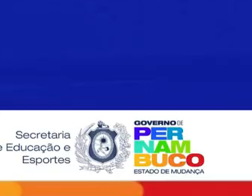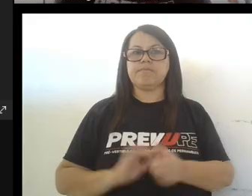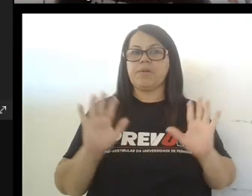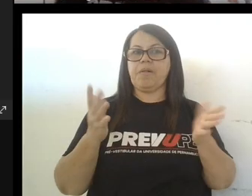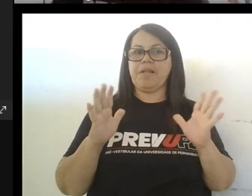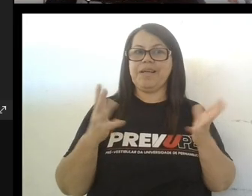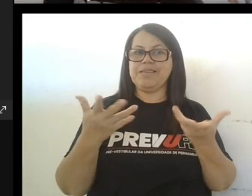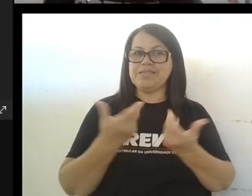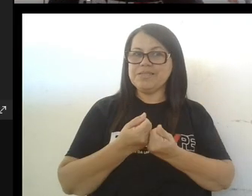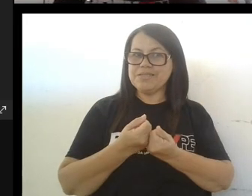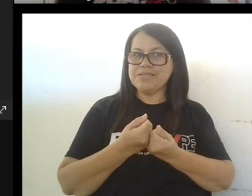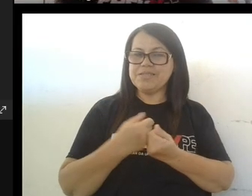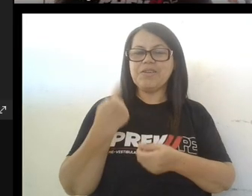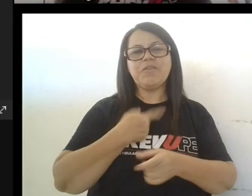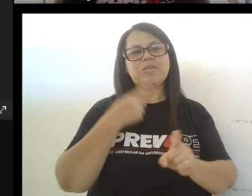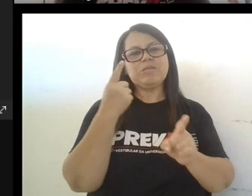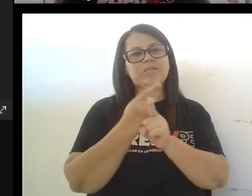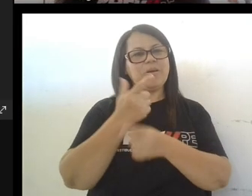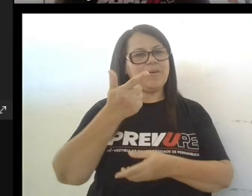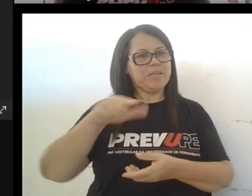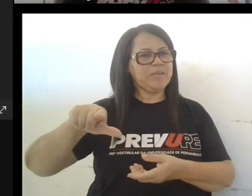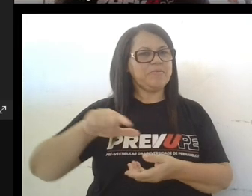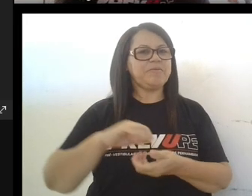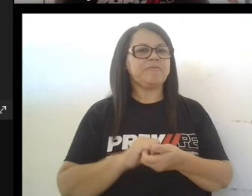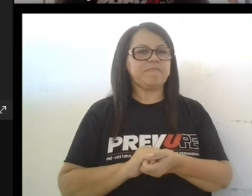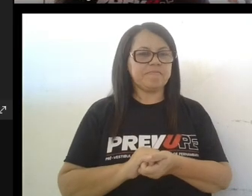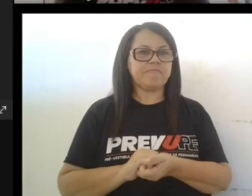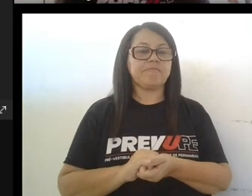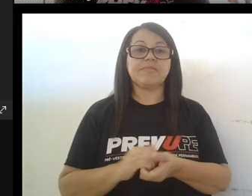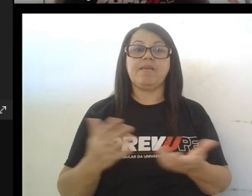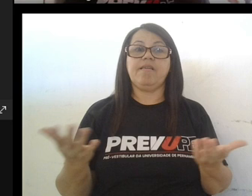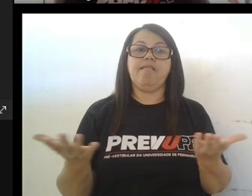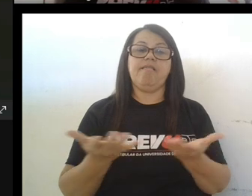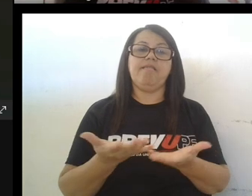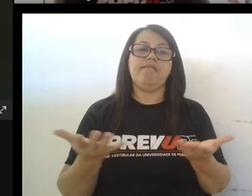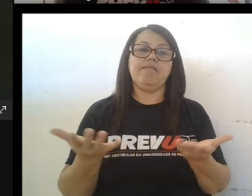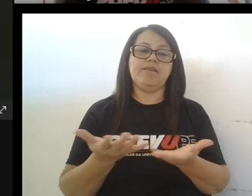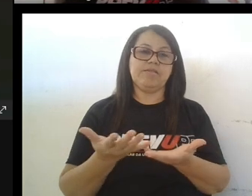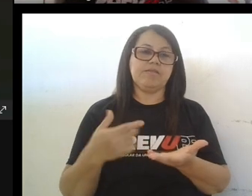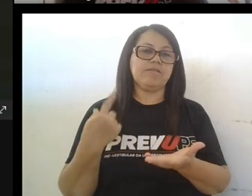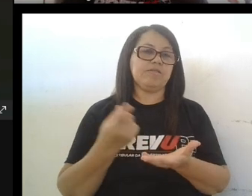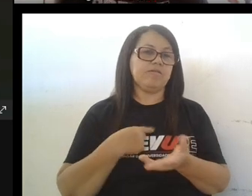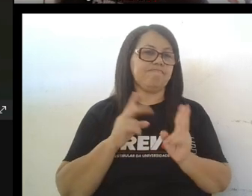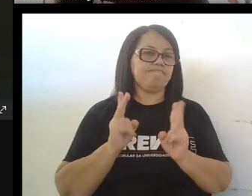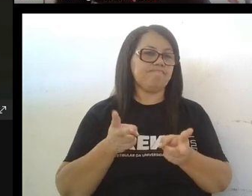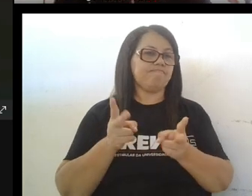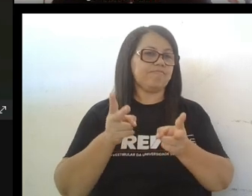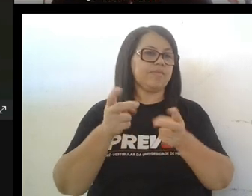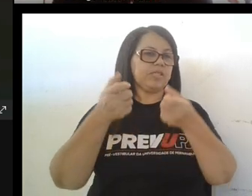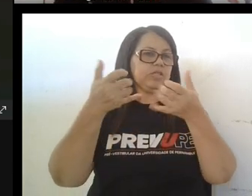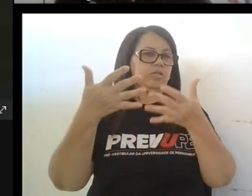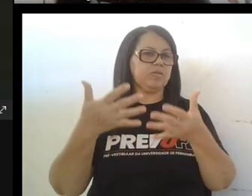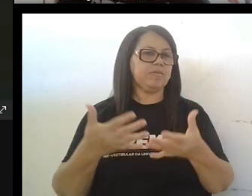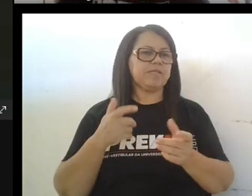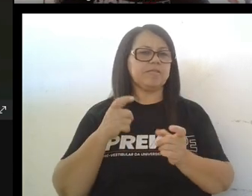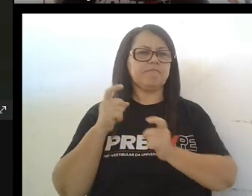Hola a todos y todas nos encontramos otra vez ahora para seguir hablando un